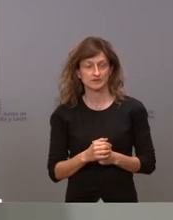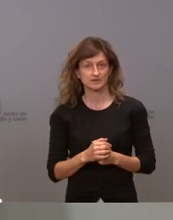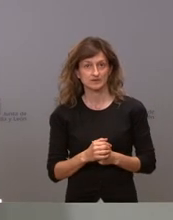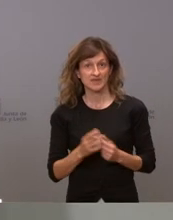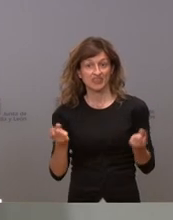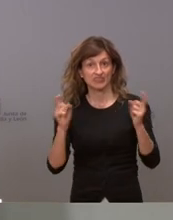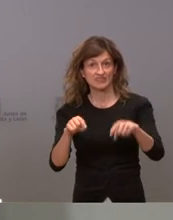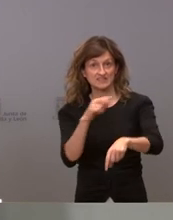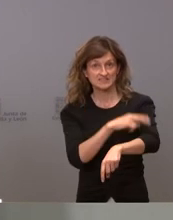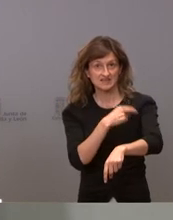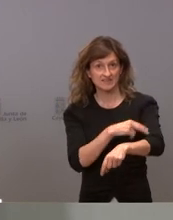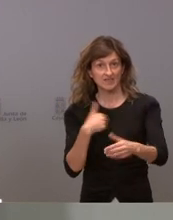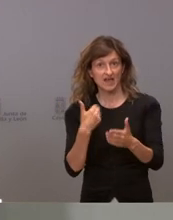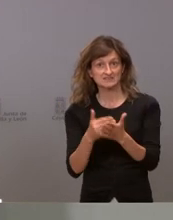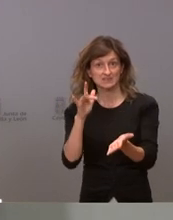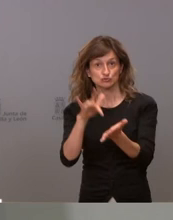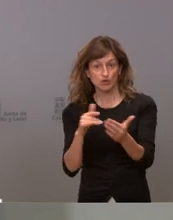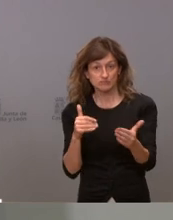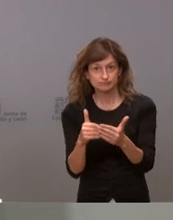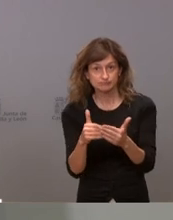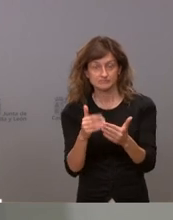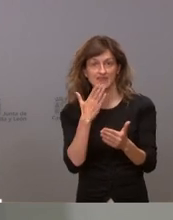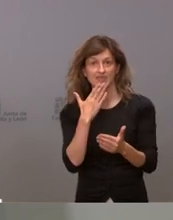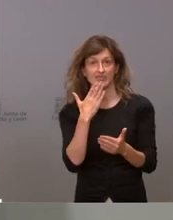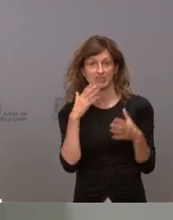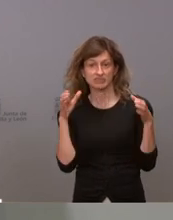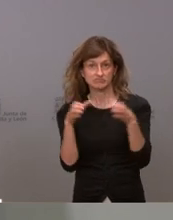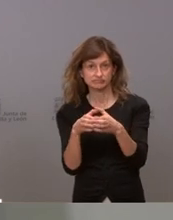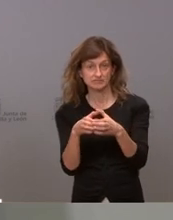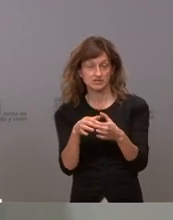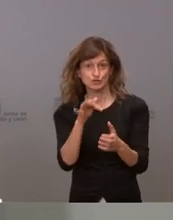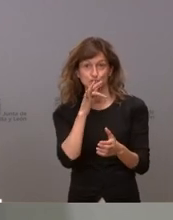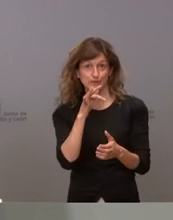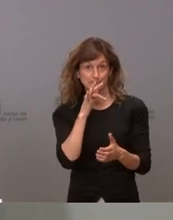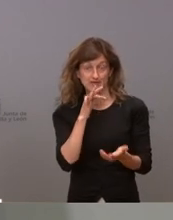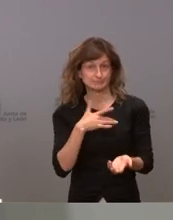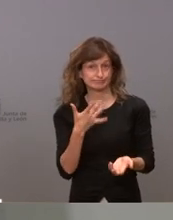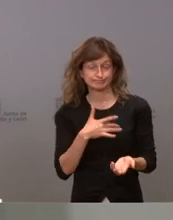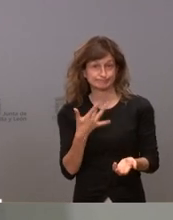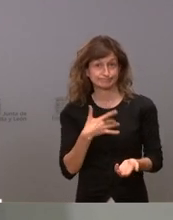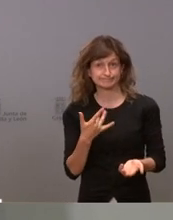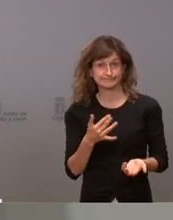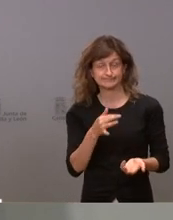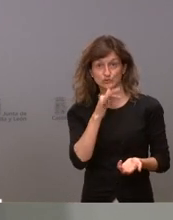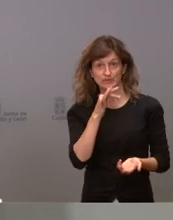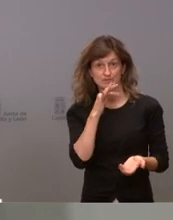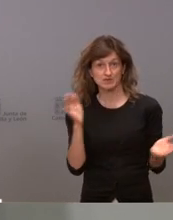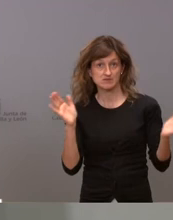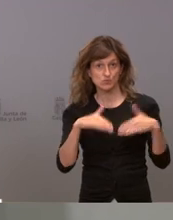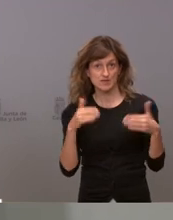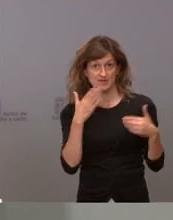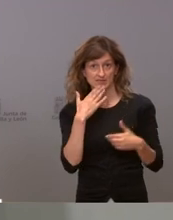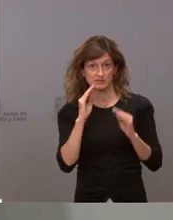en cuanto lleguemos a ese tramo de edad en el que todavía desgraciadamente no estamos